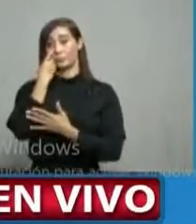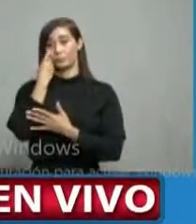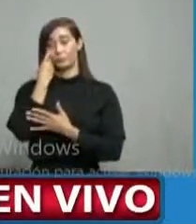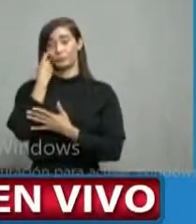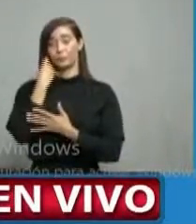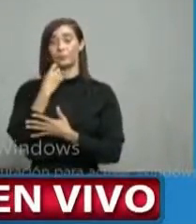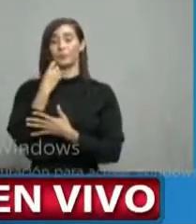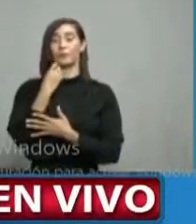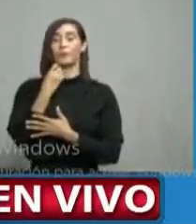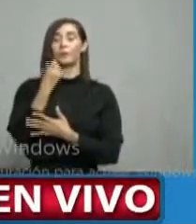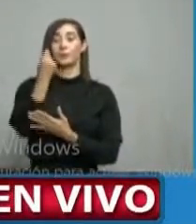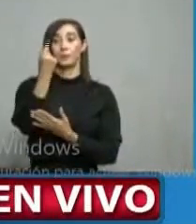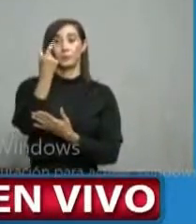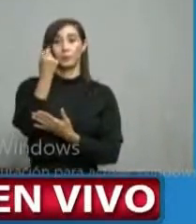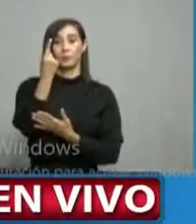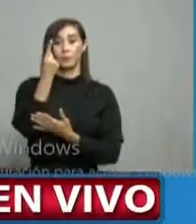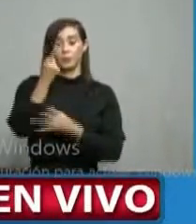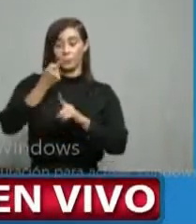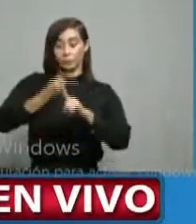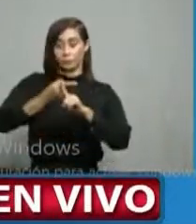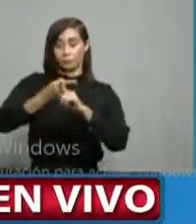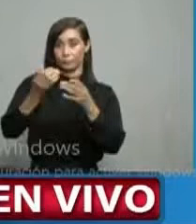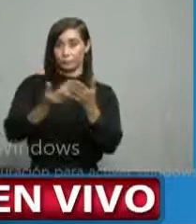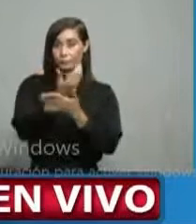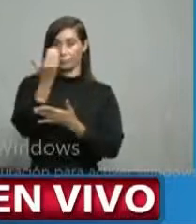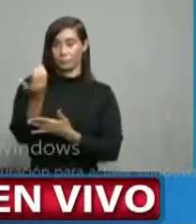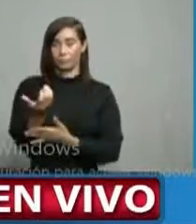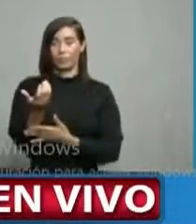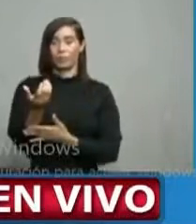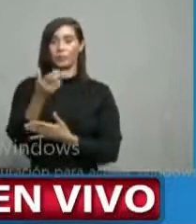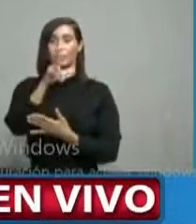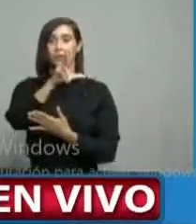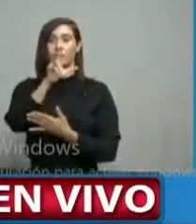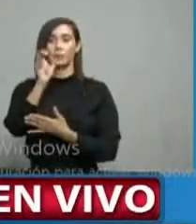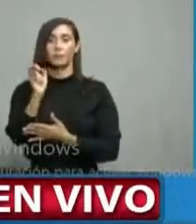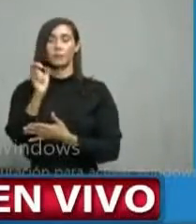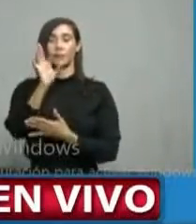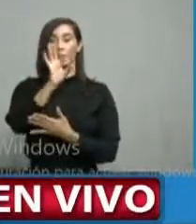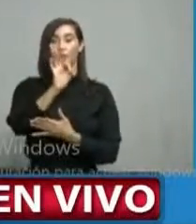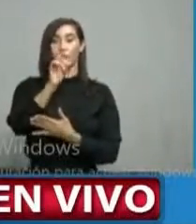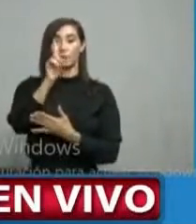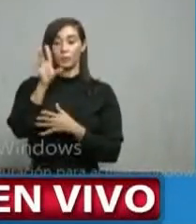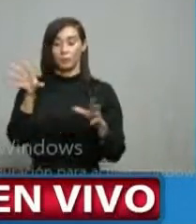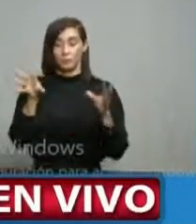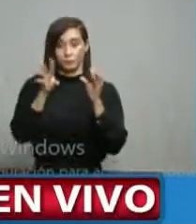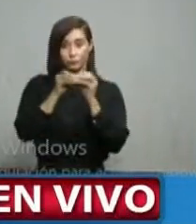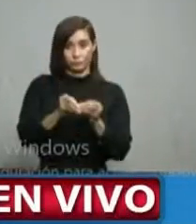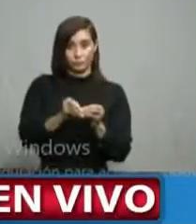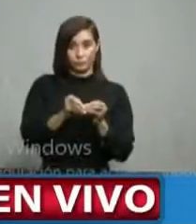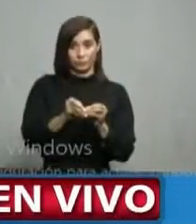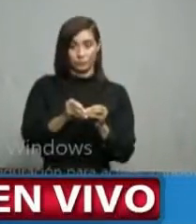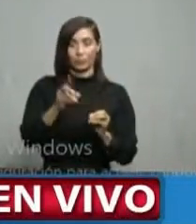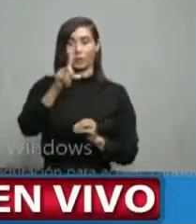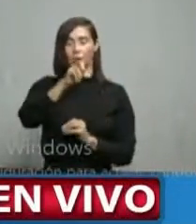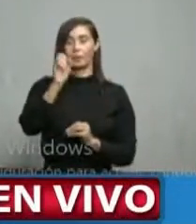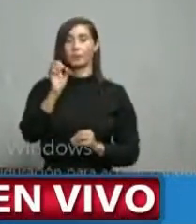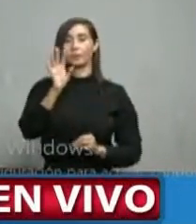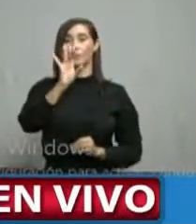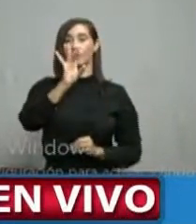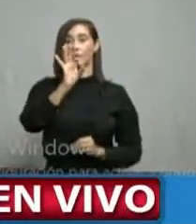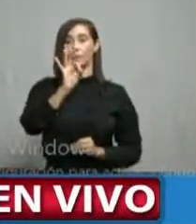realizadas, 11 casos nuevos, 391 acumulados, 198